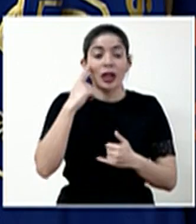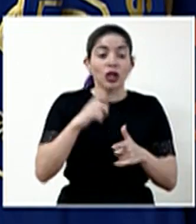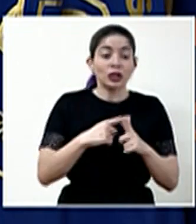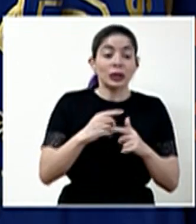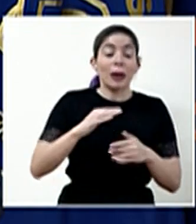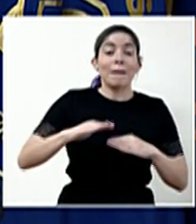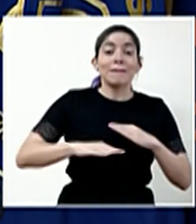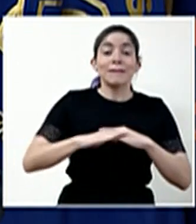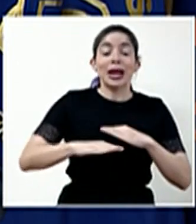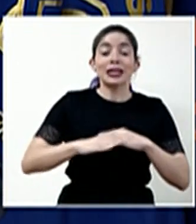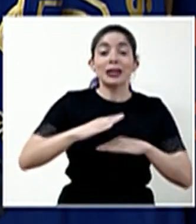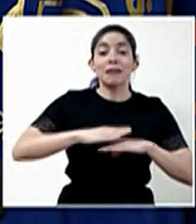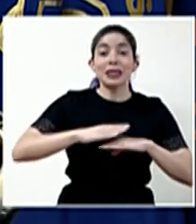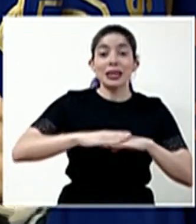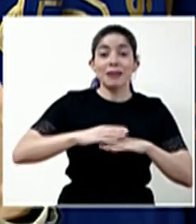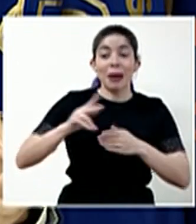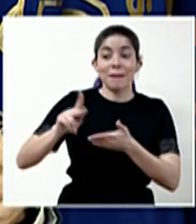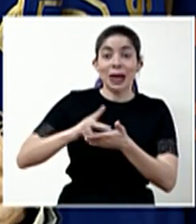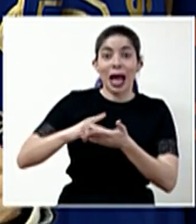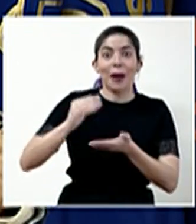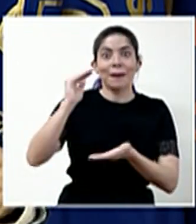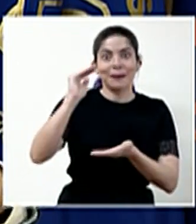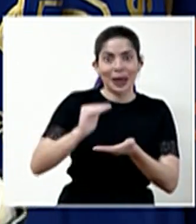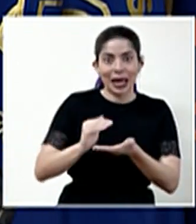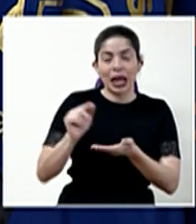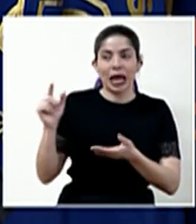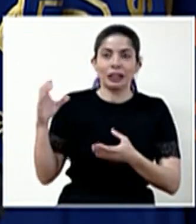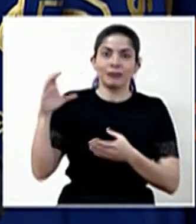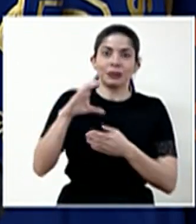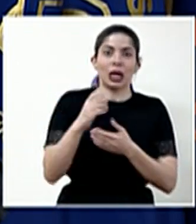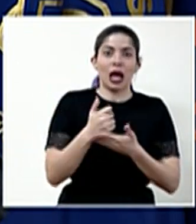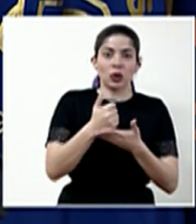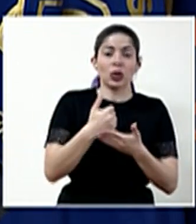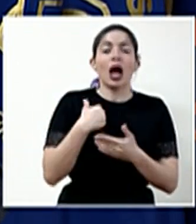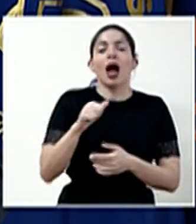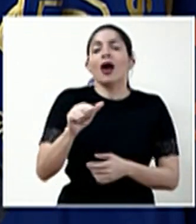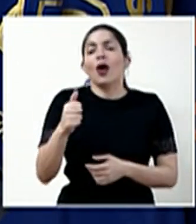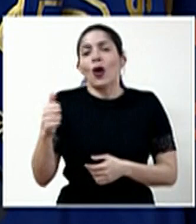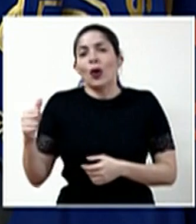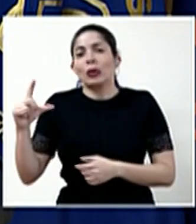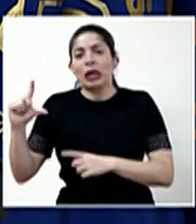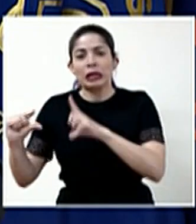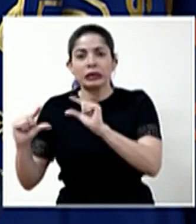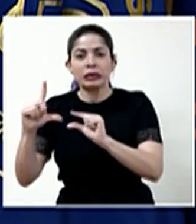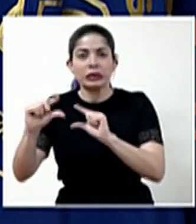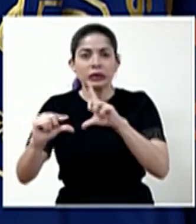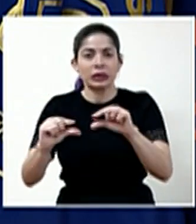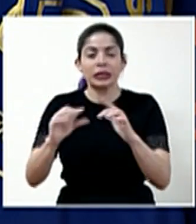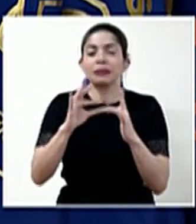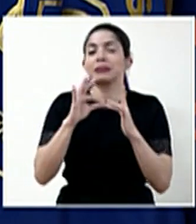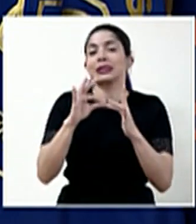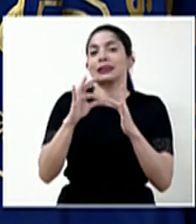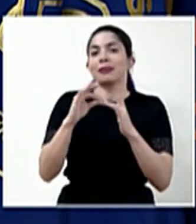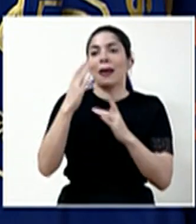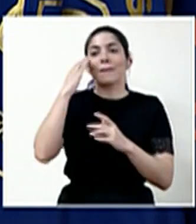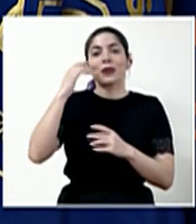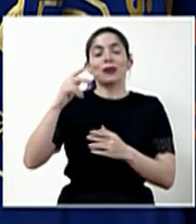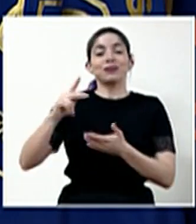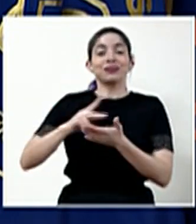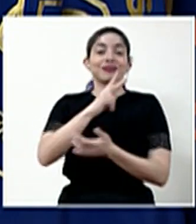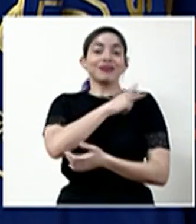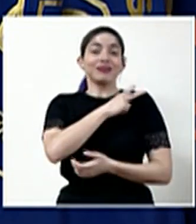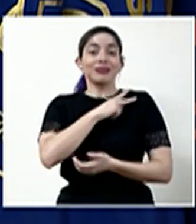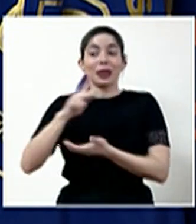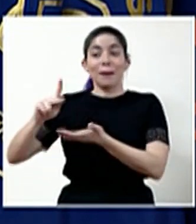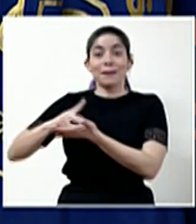contributiva. Hay una serie de reducciones de ingresos, la principal por cuotas obrero